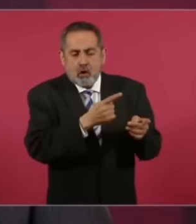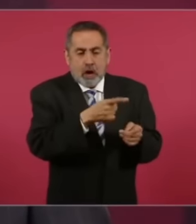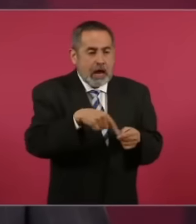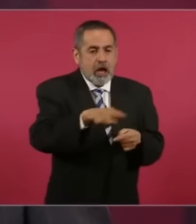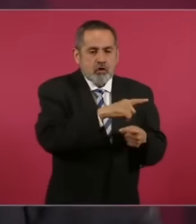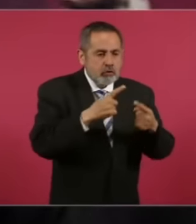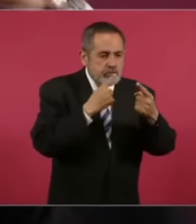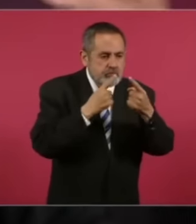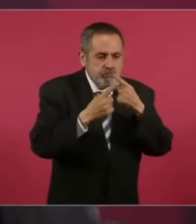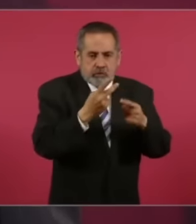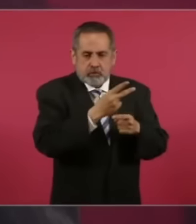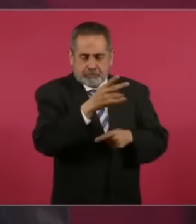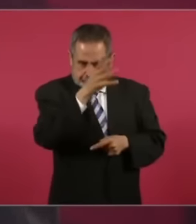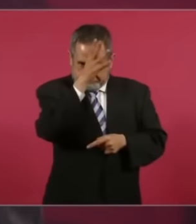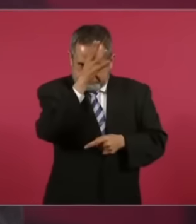Llegaron a un acuerdo